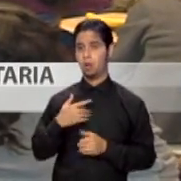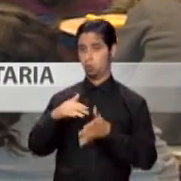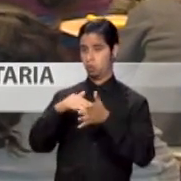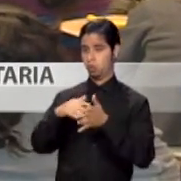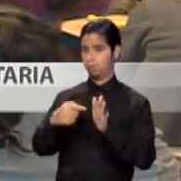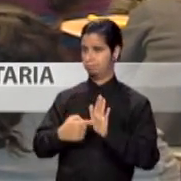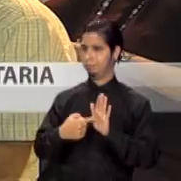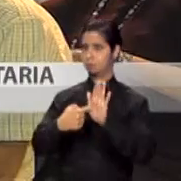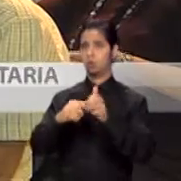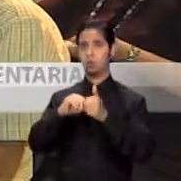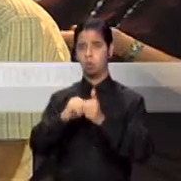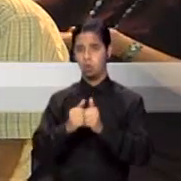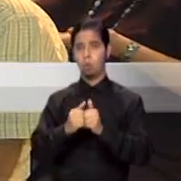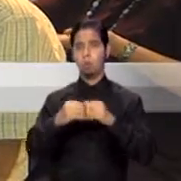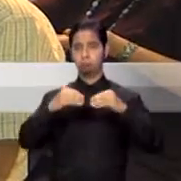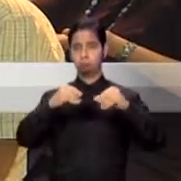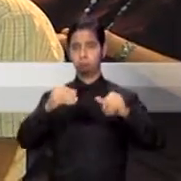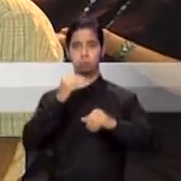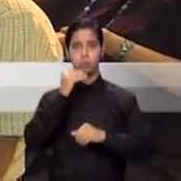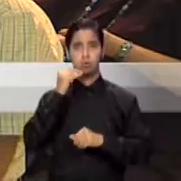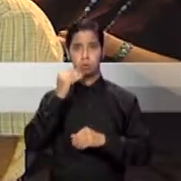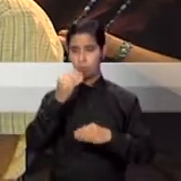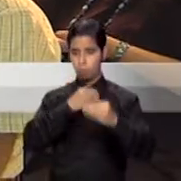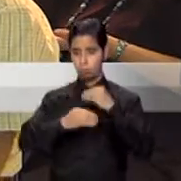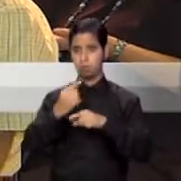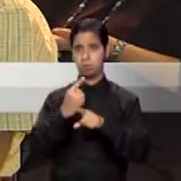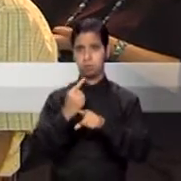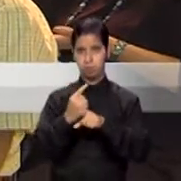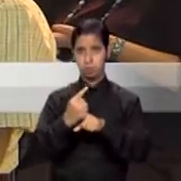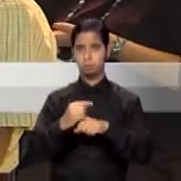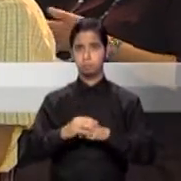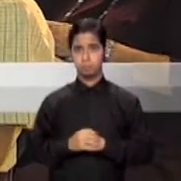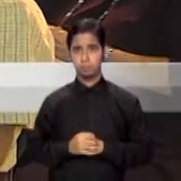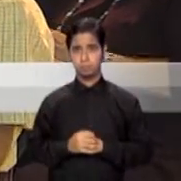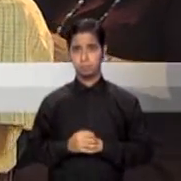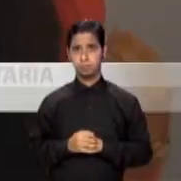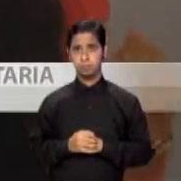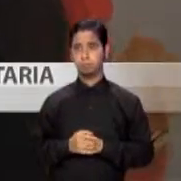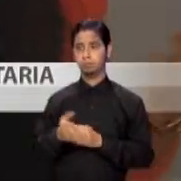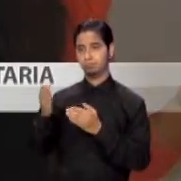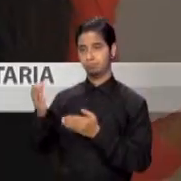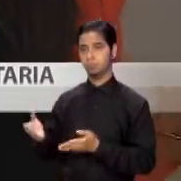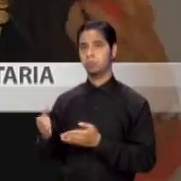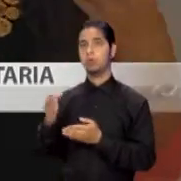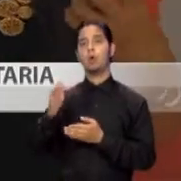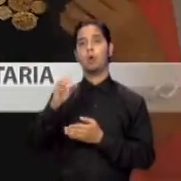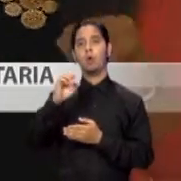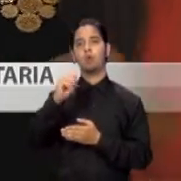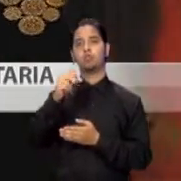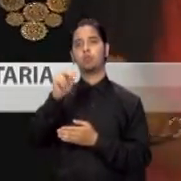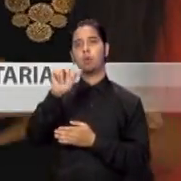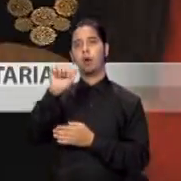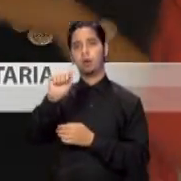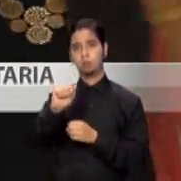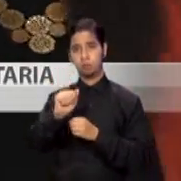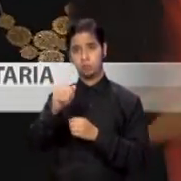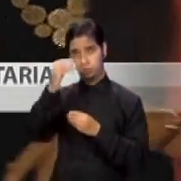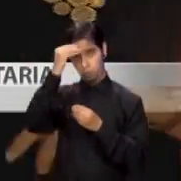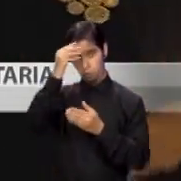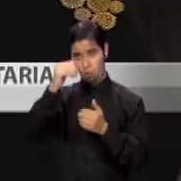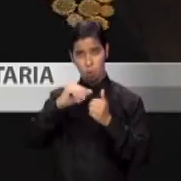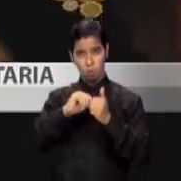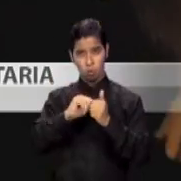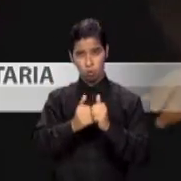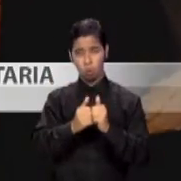crear un huerto casero, comer bien y ser revolucionario. Recursos como la profesora Chenoa Blot Ochoa mostraron la manera de desarrollar la